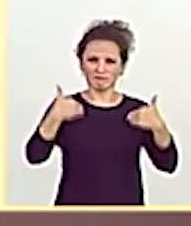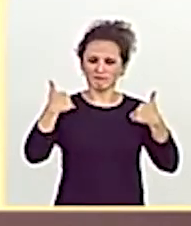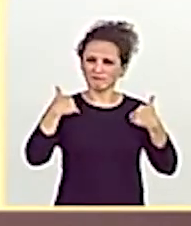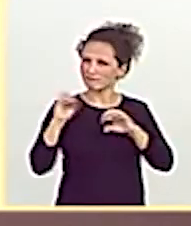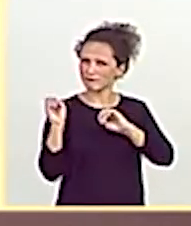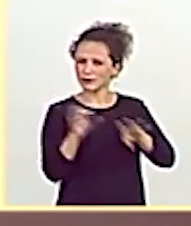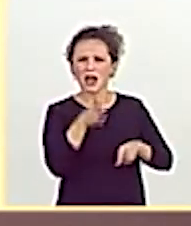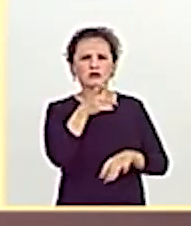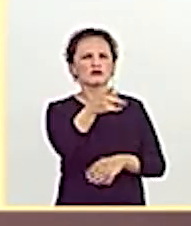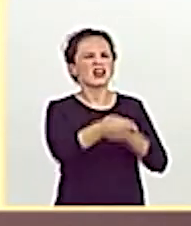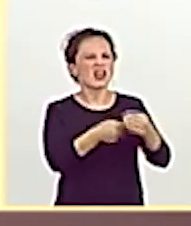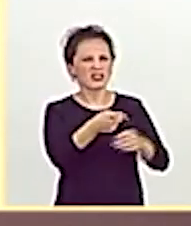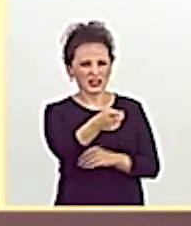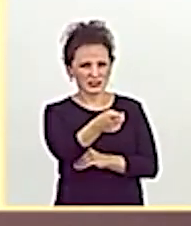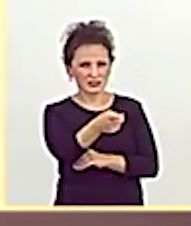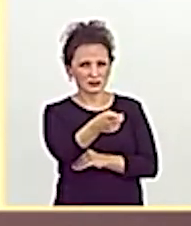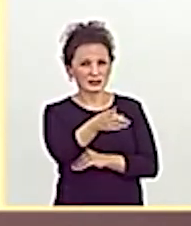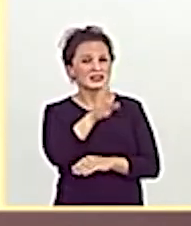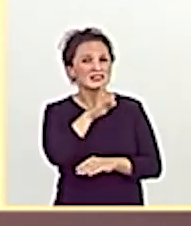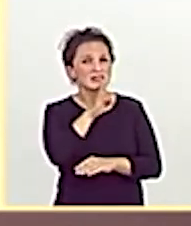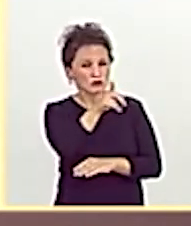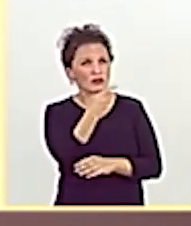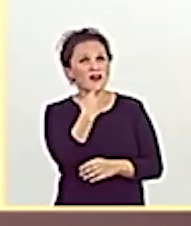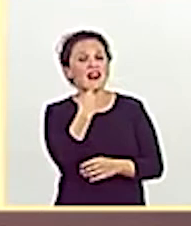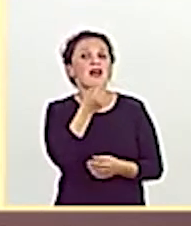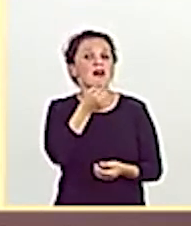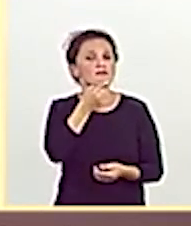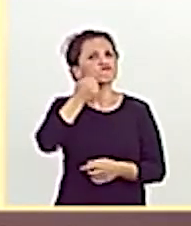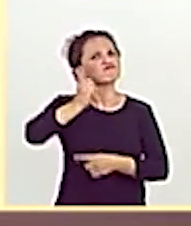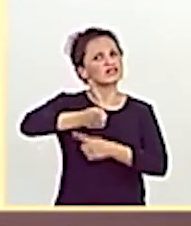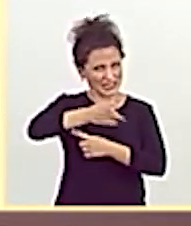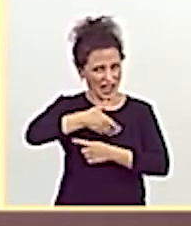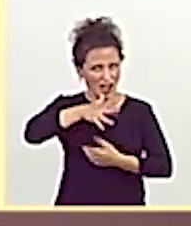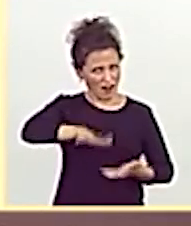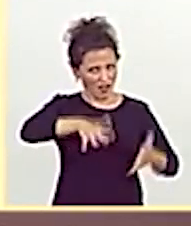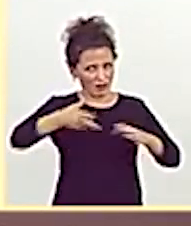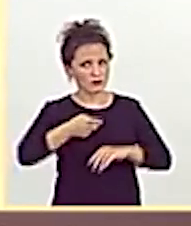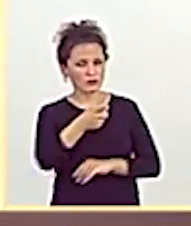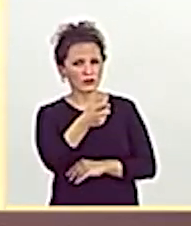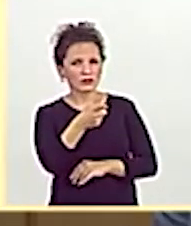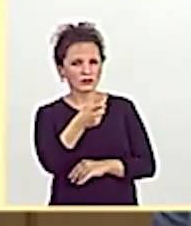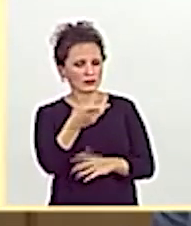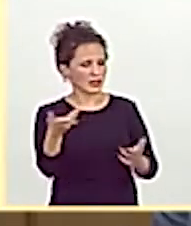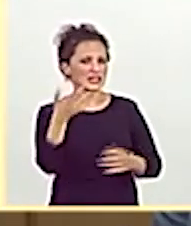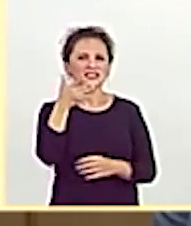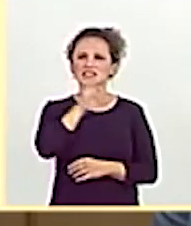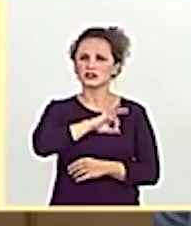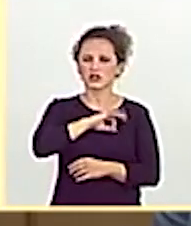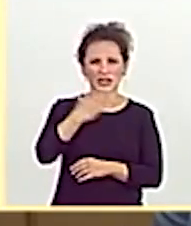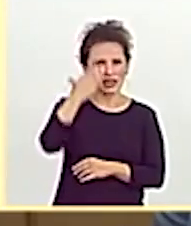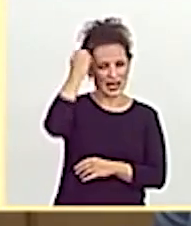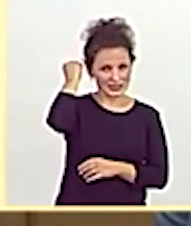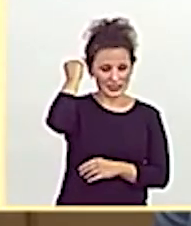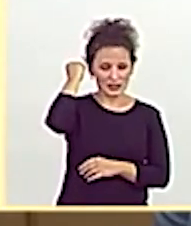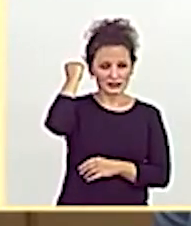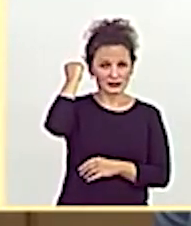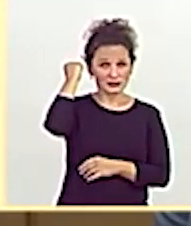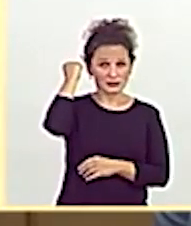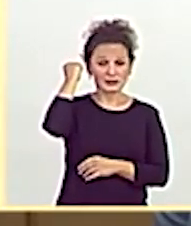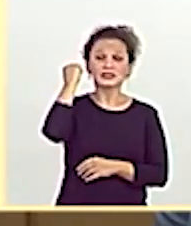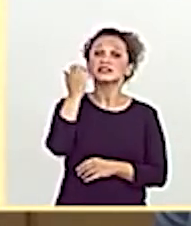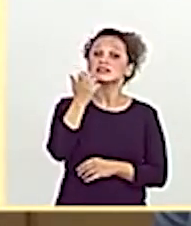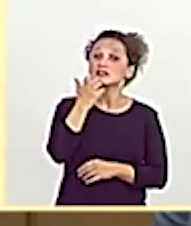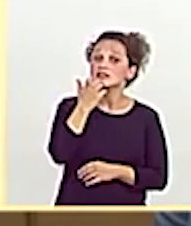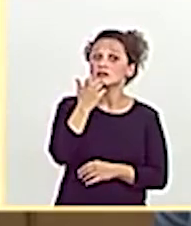va a hacer usted ahora? ¿Va a cumplir con lo que usted predicaba? Señor Iglesias, se va a convertir, si sus